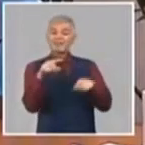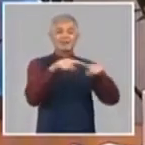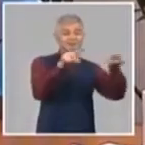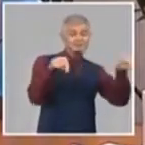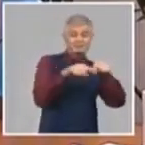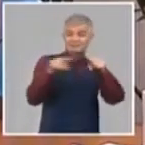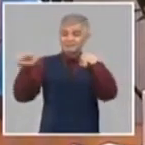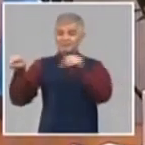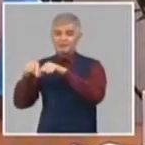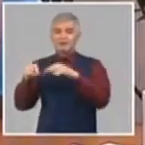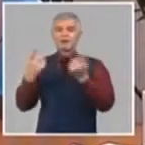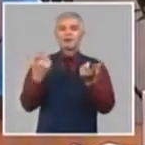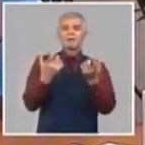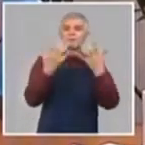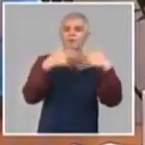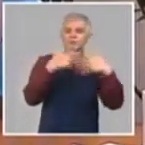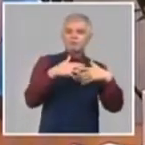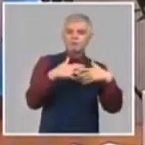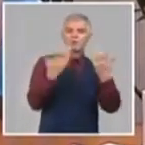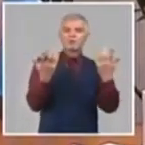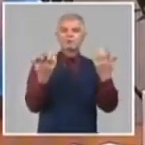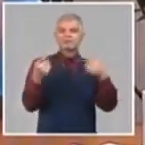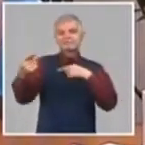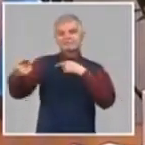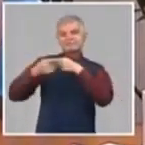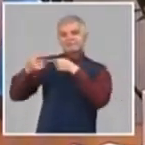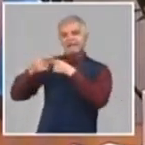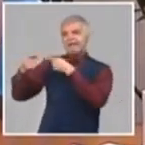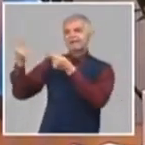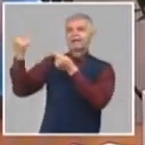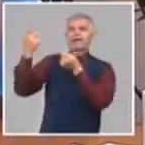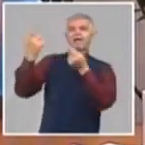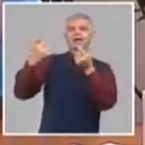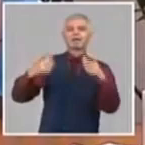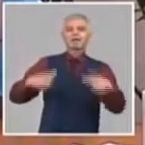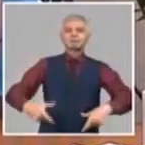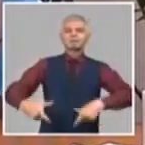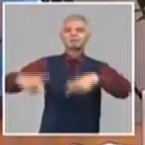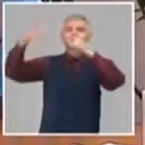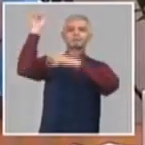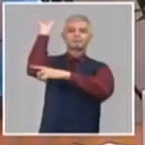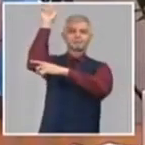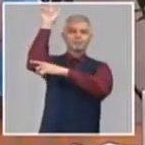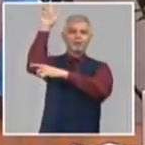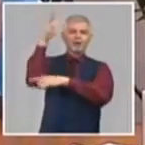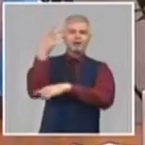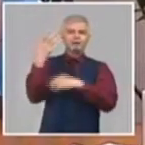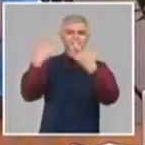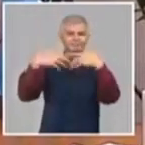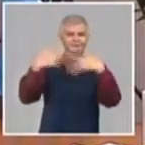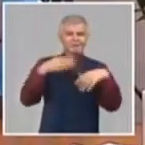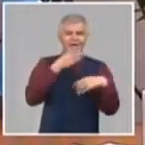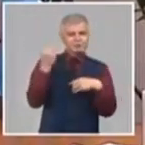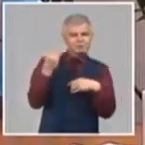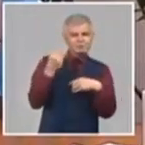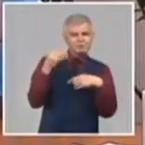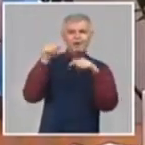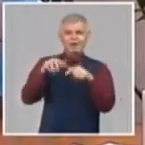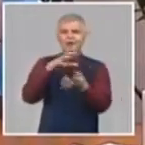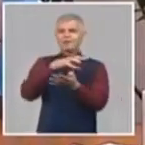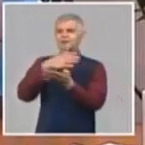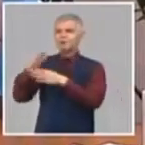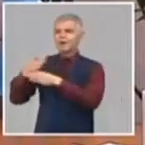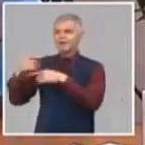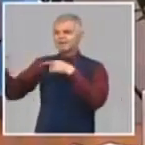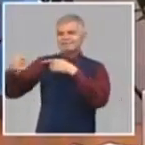de centrales que tienen producción de torua con encadenamiento, como es el proyecto Antonio Sánchez, Alquimio Descolina,